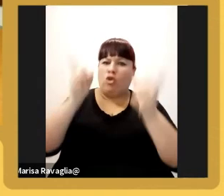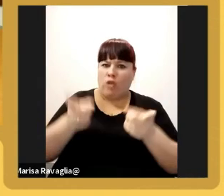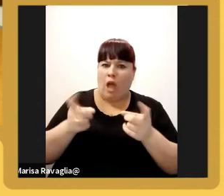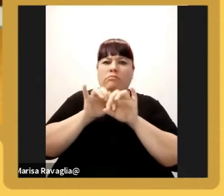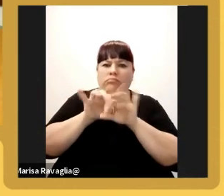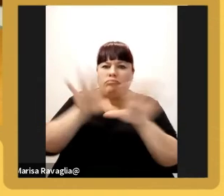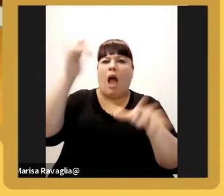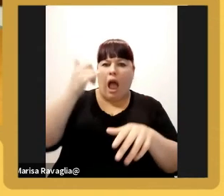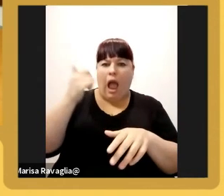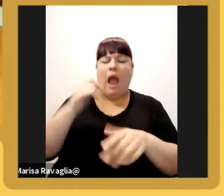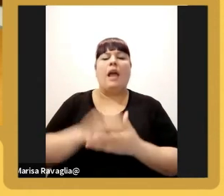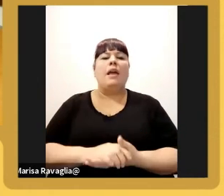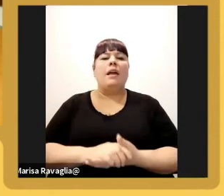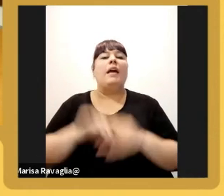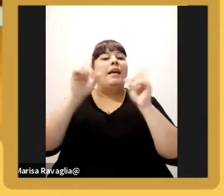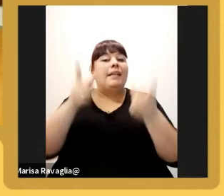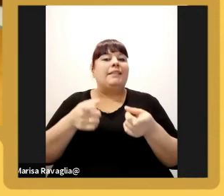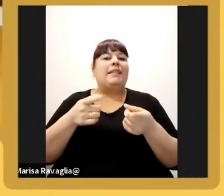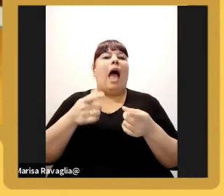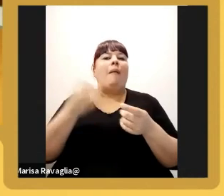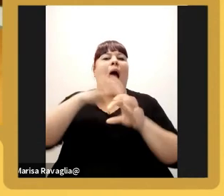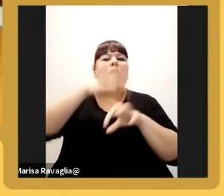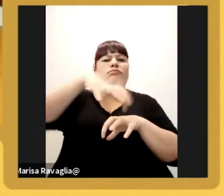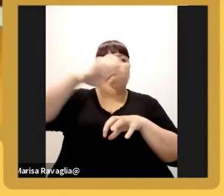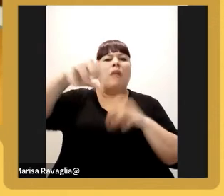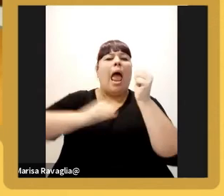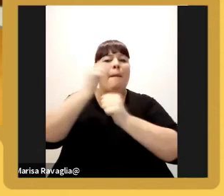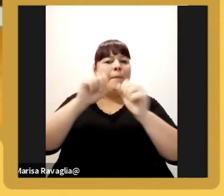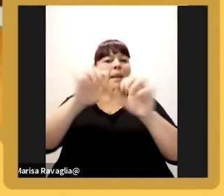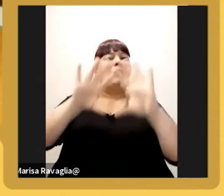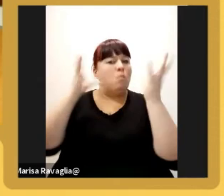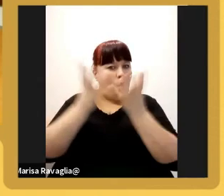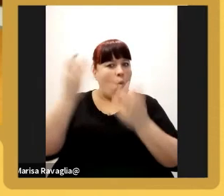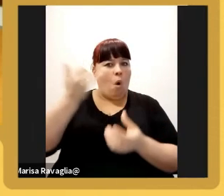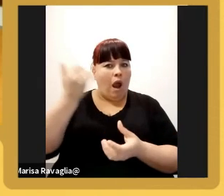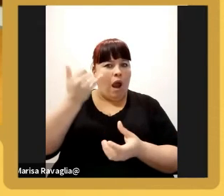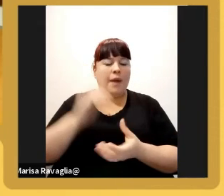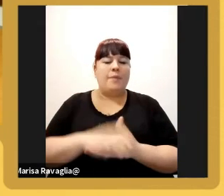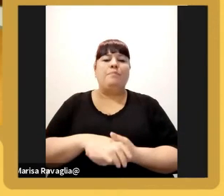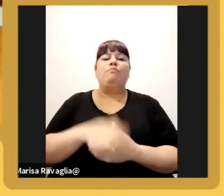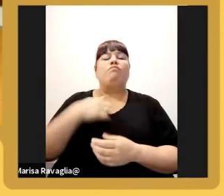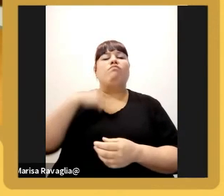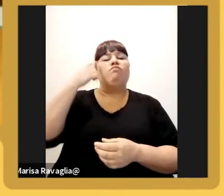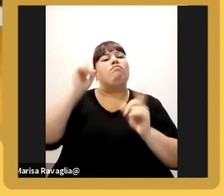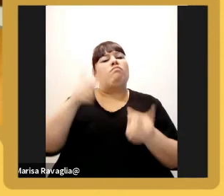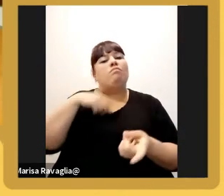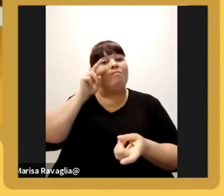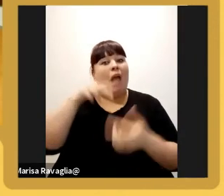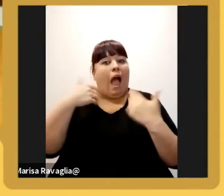también muchas plantas en el mundo y vimos la posibilidad digamos ellos